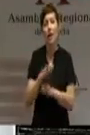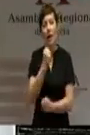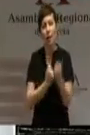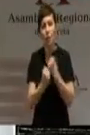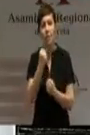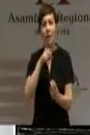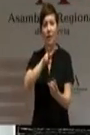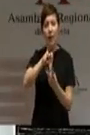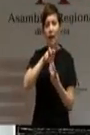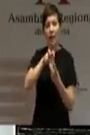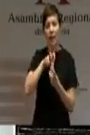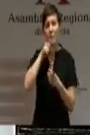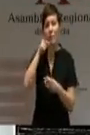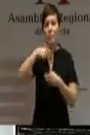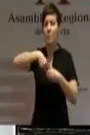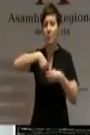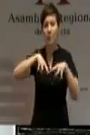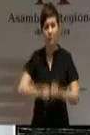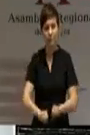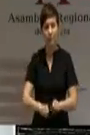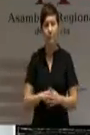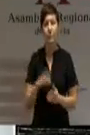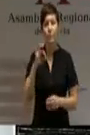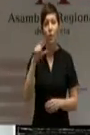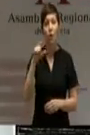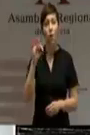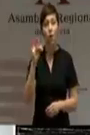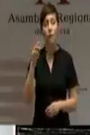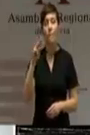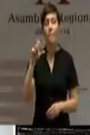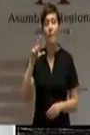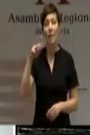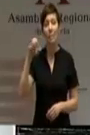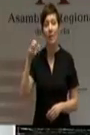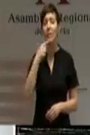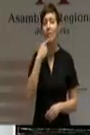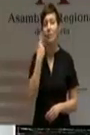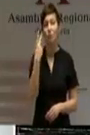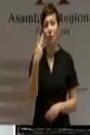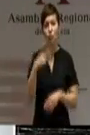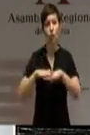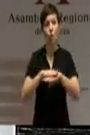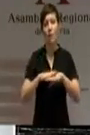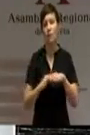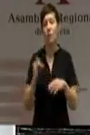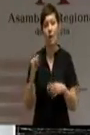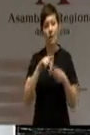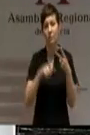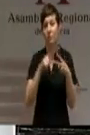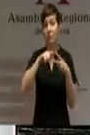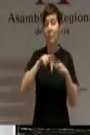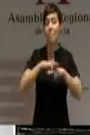hacienda con mando en plaza. Olof Palme decía que hay dos modelos de Gobierno. Uno en el que el ministro de Hacienda